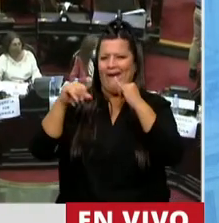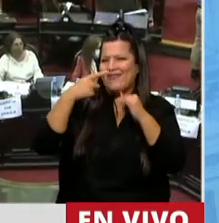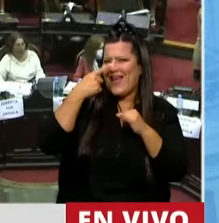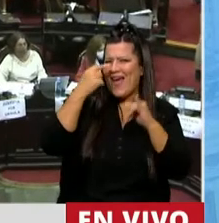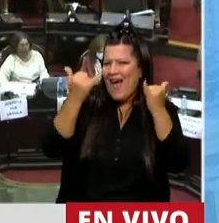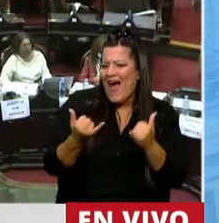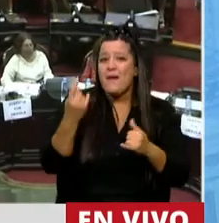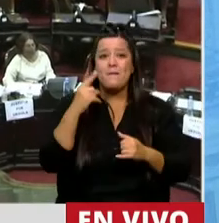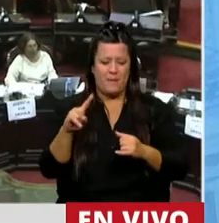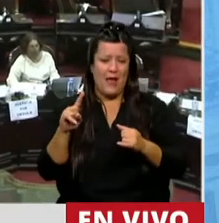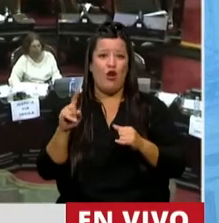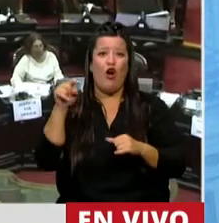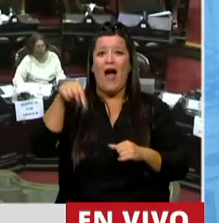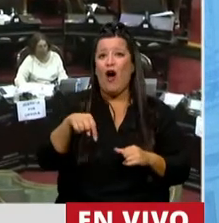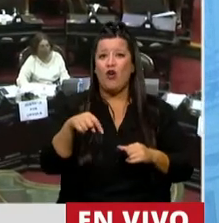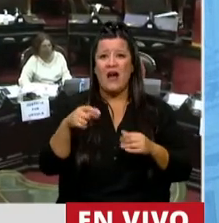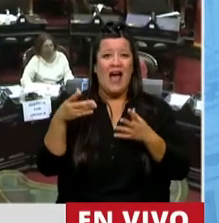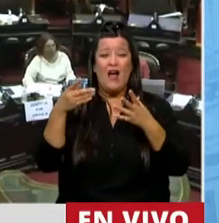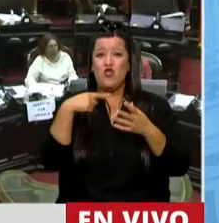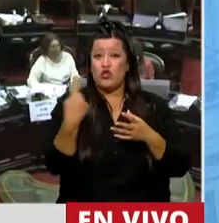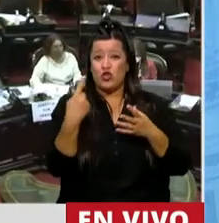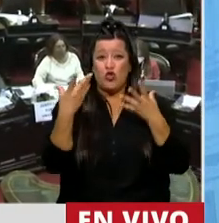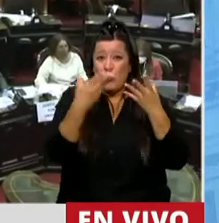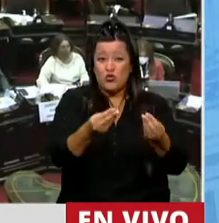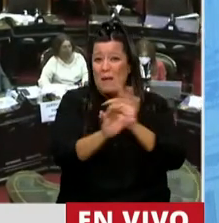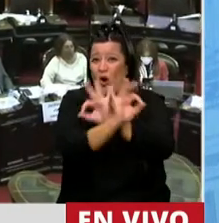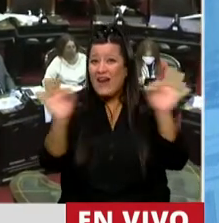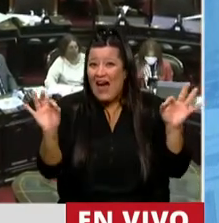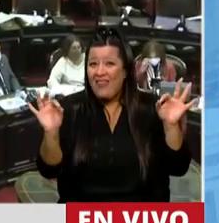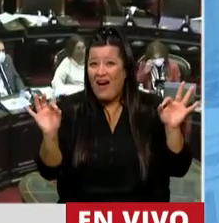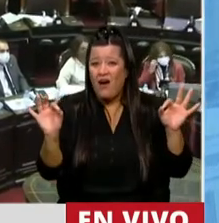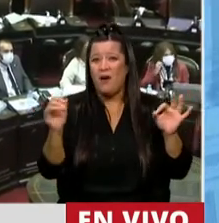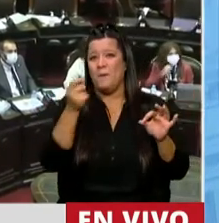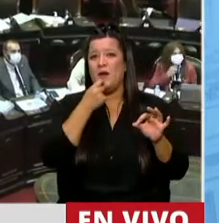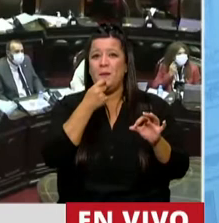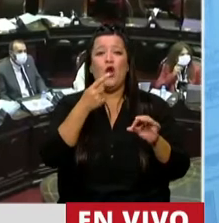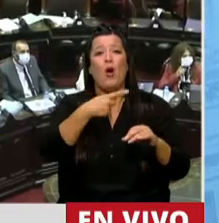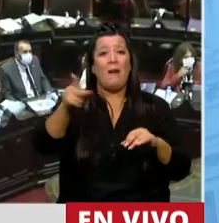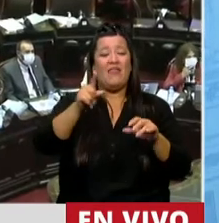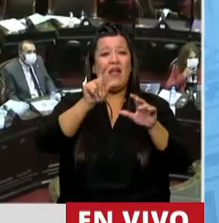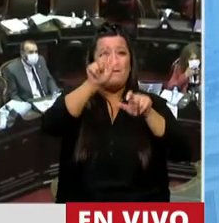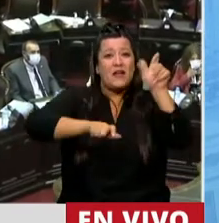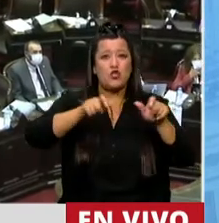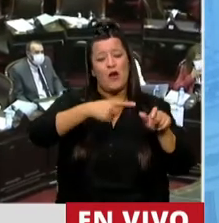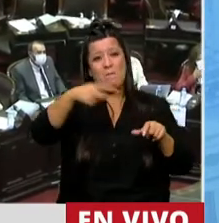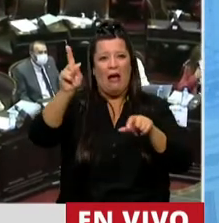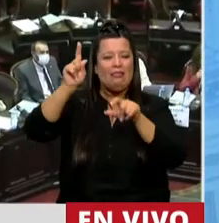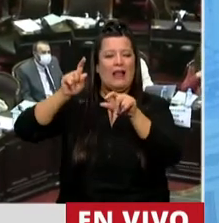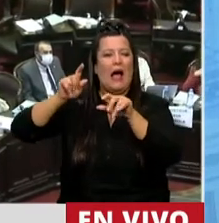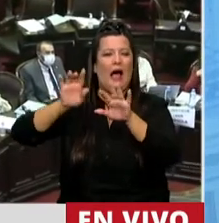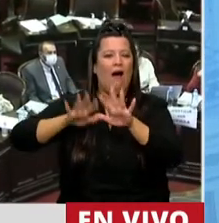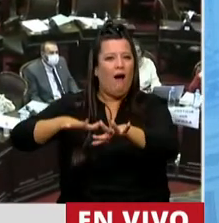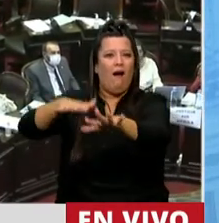Ahora, que no estamos ayudando en nada, sacando los movimientos sociales a la calle para